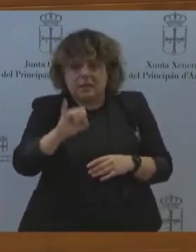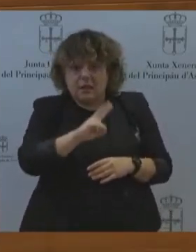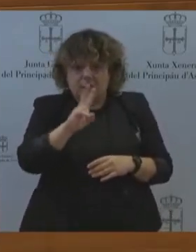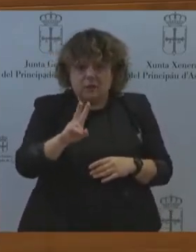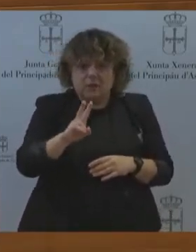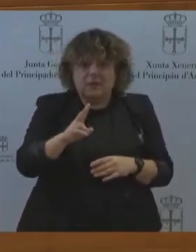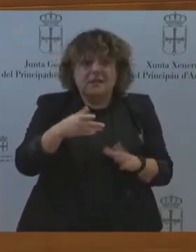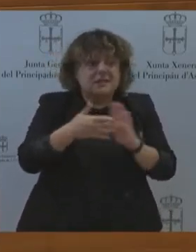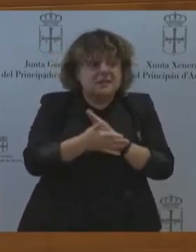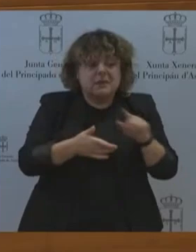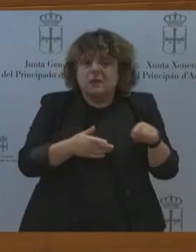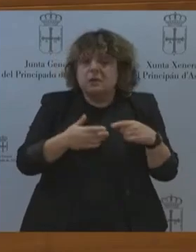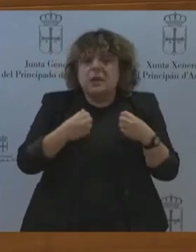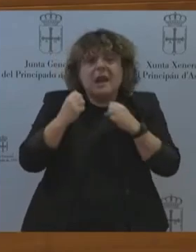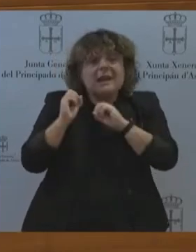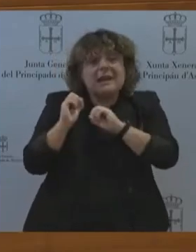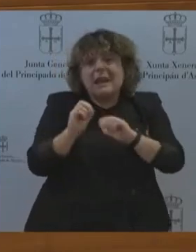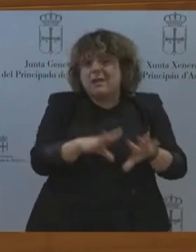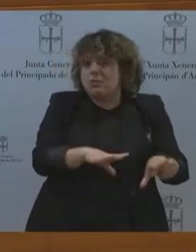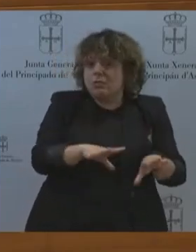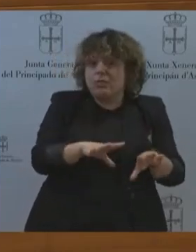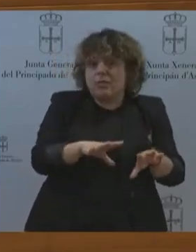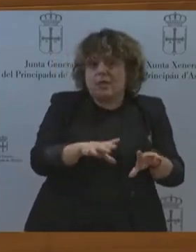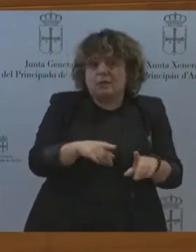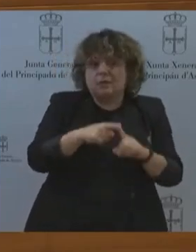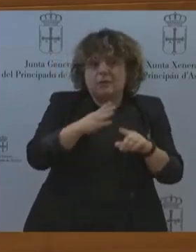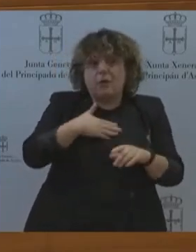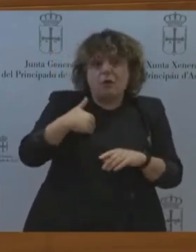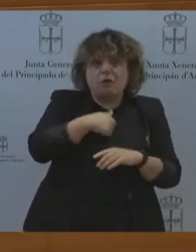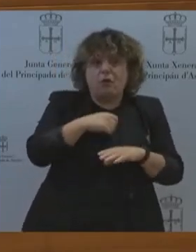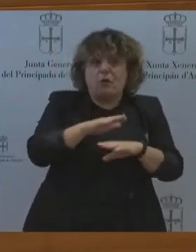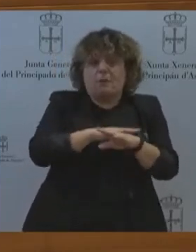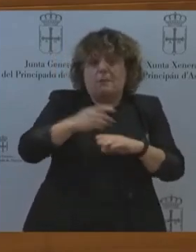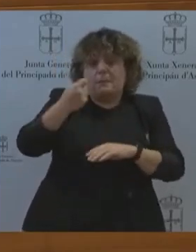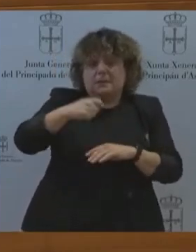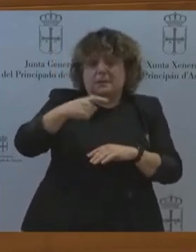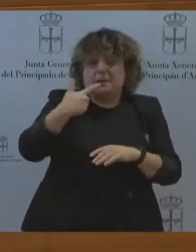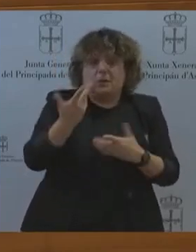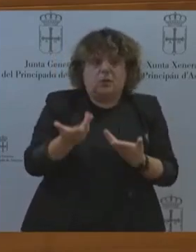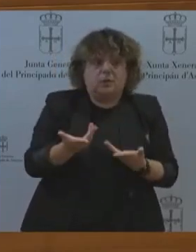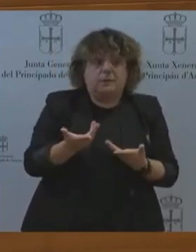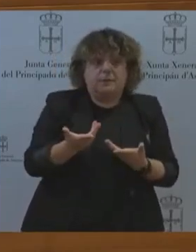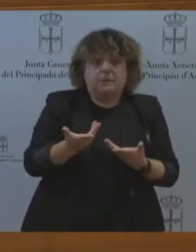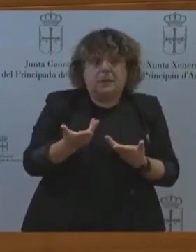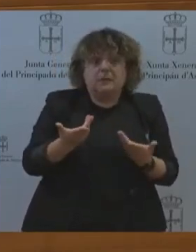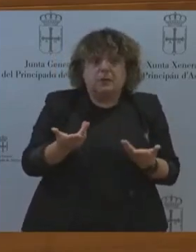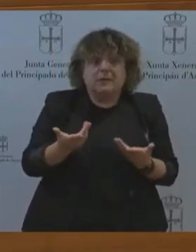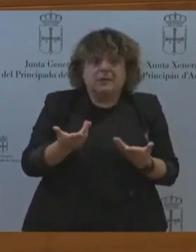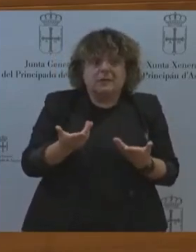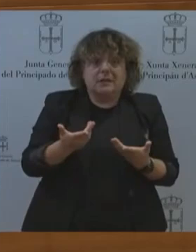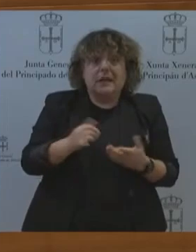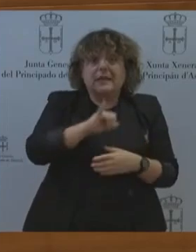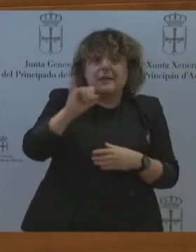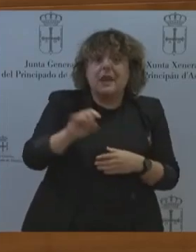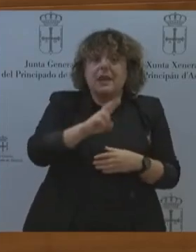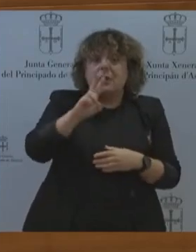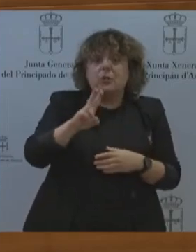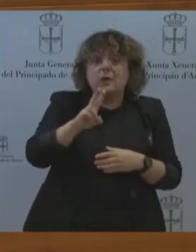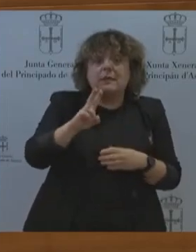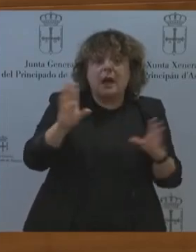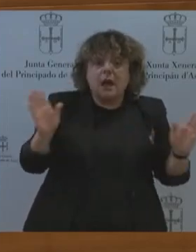Usted tuvo el 36,5% de los votos e Izquierda Unida el 7,6%. Eso hace el 44%. Con nosotros sería el